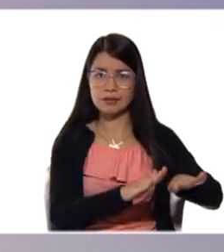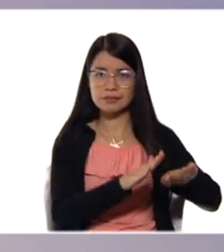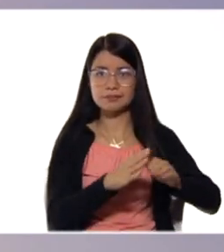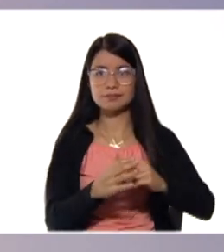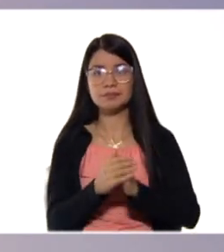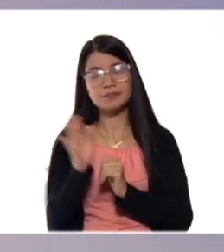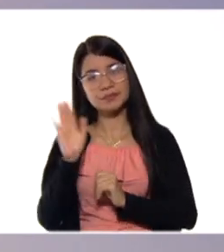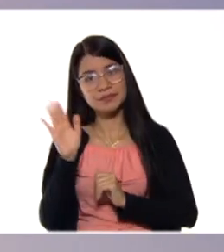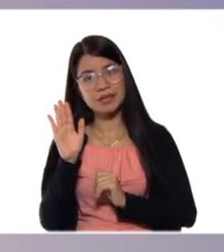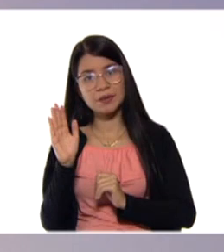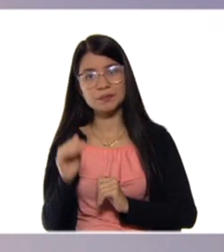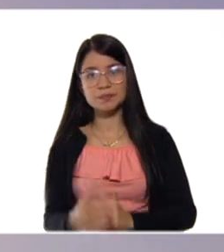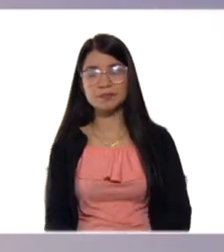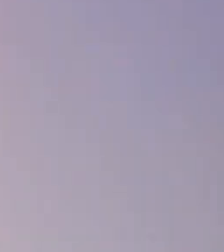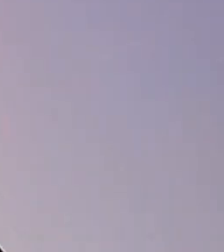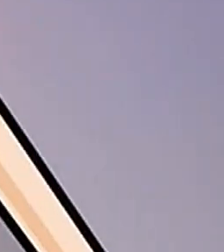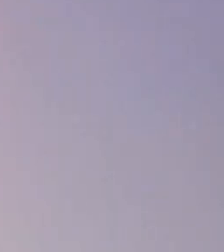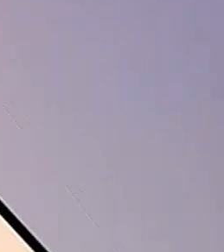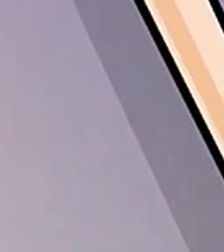casa. Hasta luego.